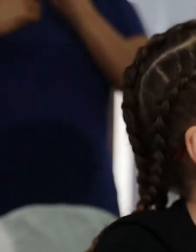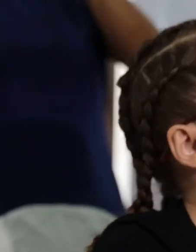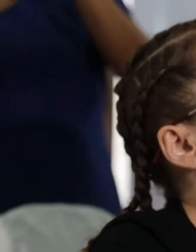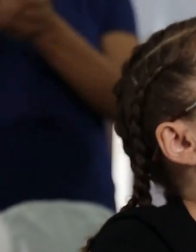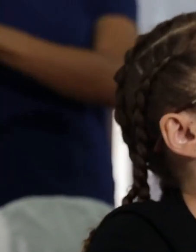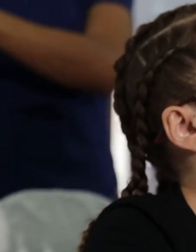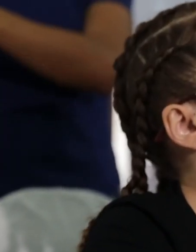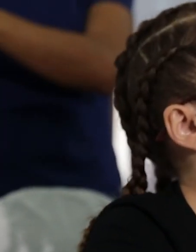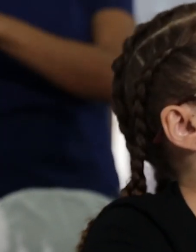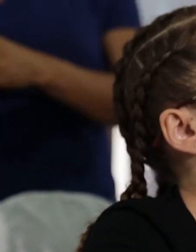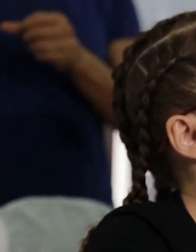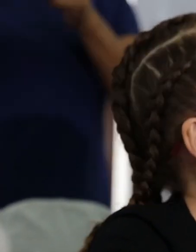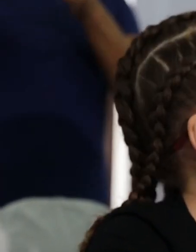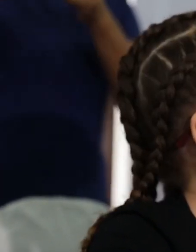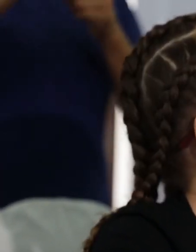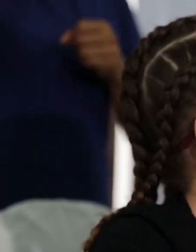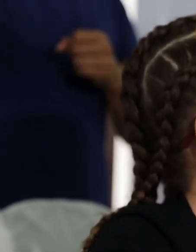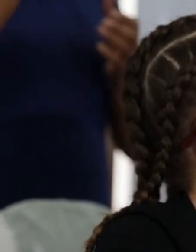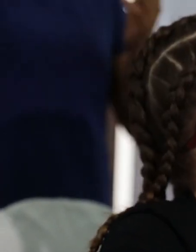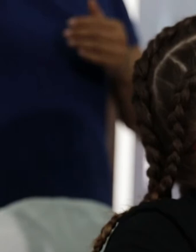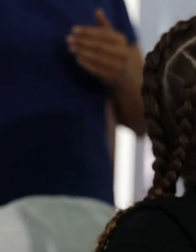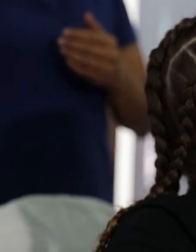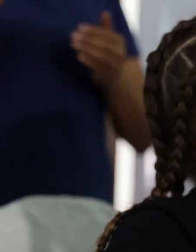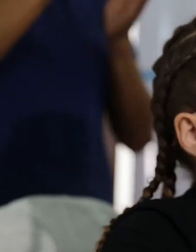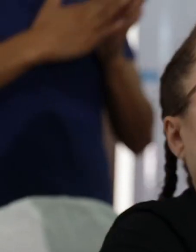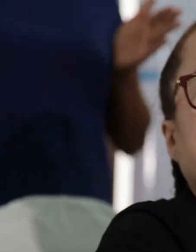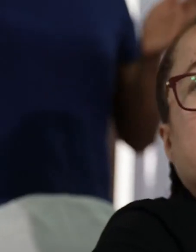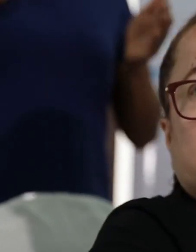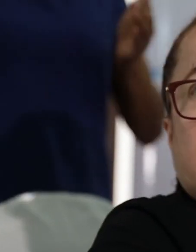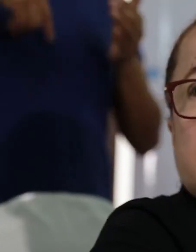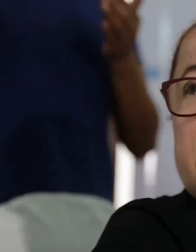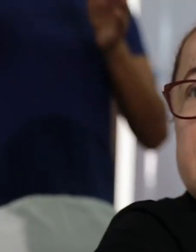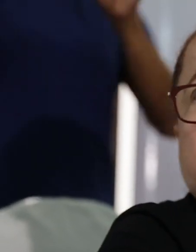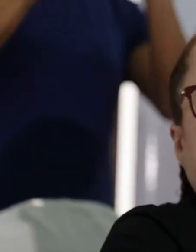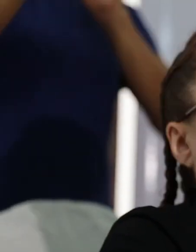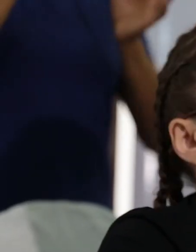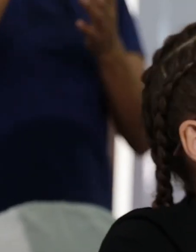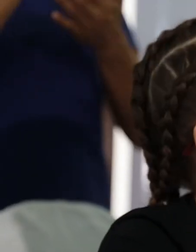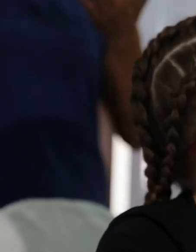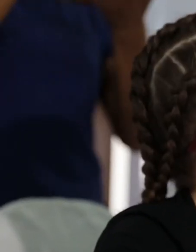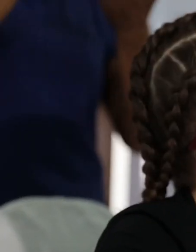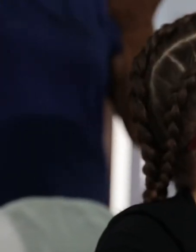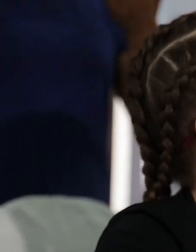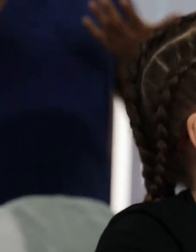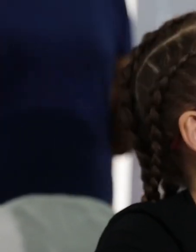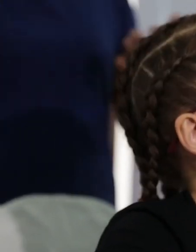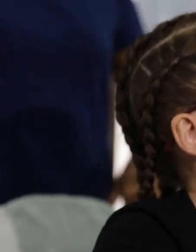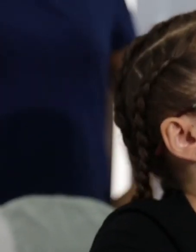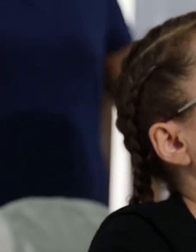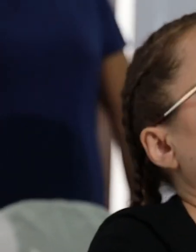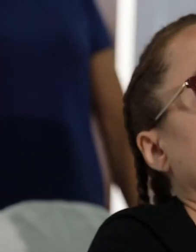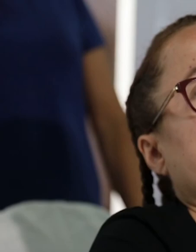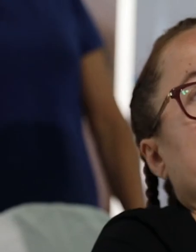departamentos. Y en este proceso electoral, pues, fungir como observadores. No nos vamos a dar abasto, evidentemente, con una sola persona,